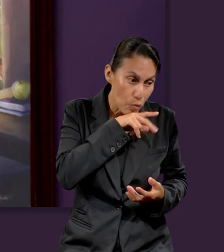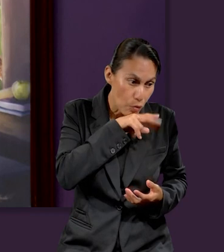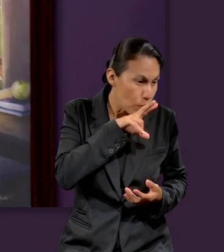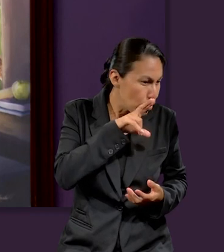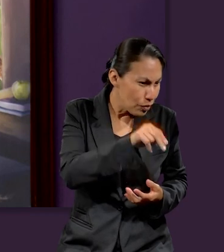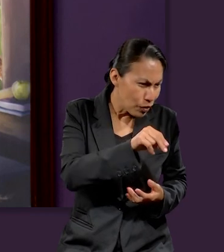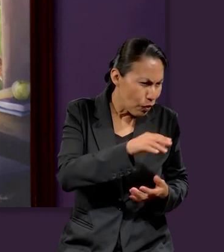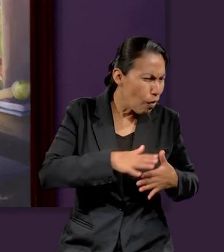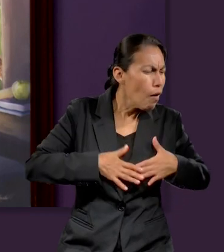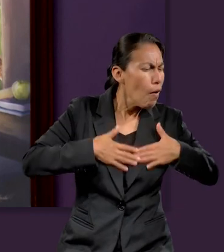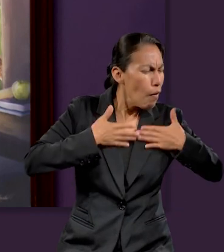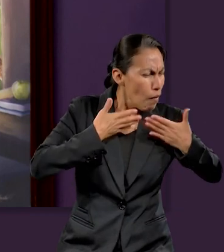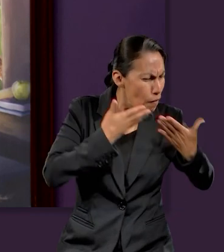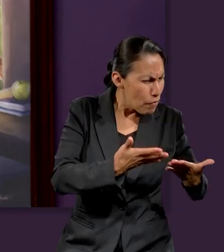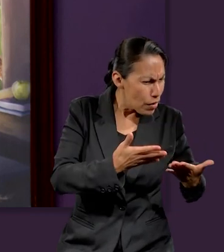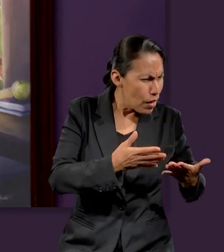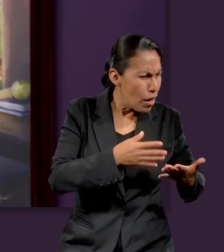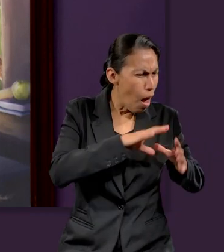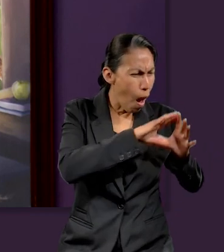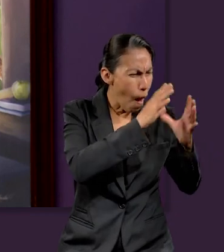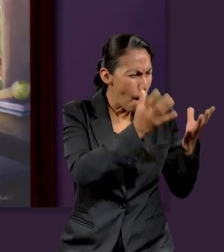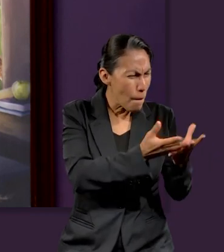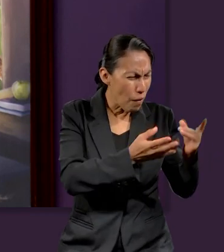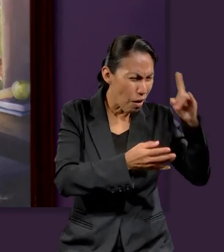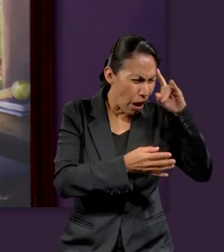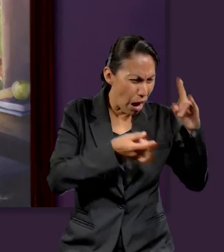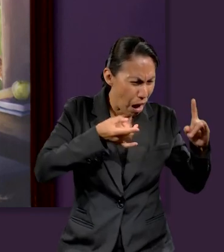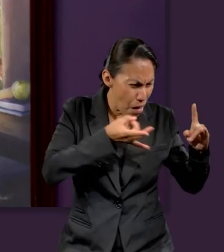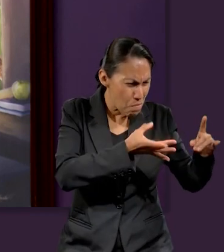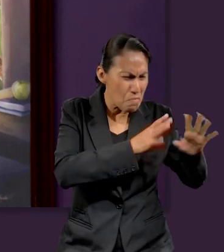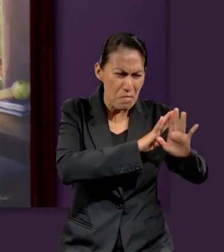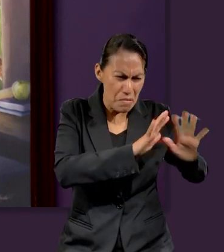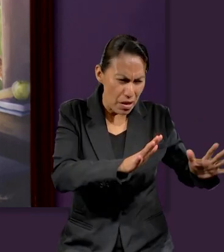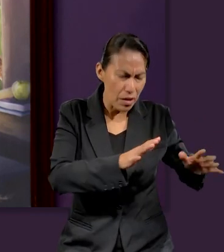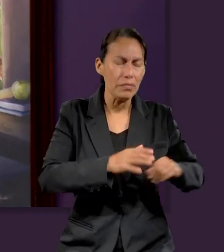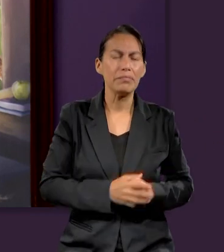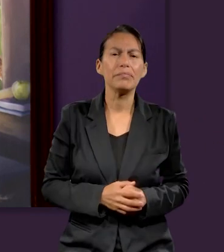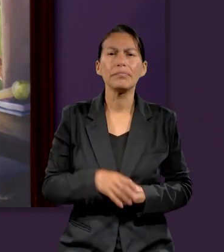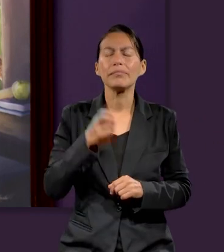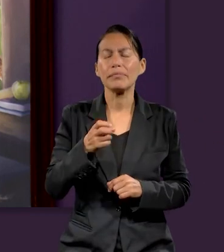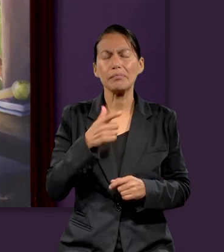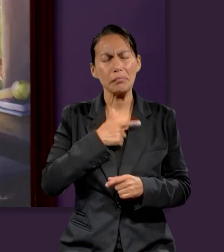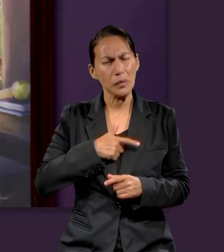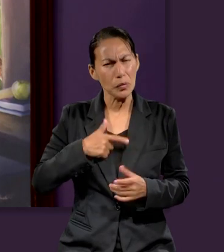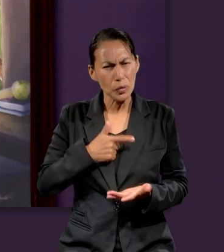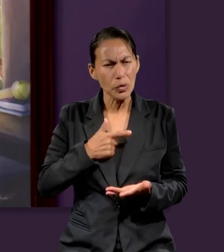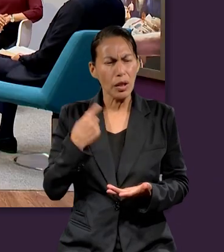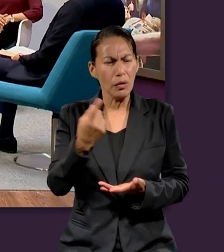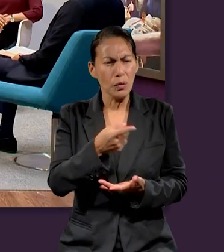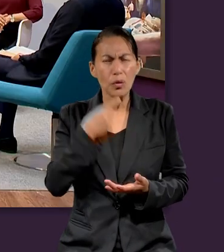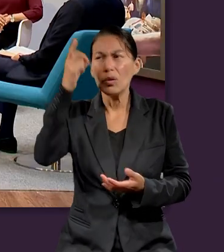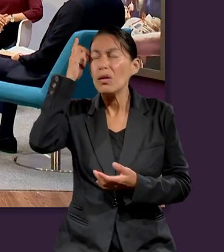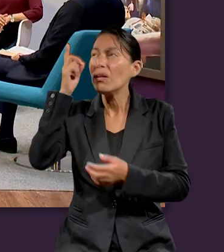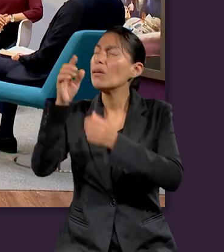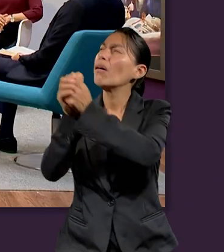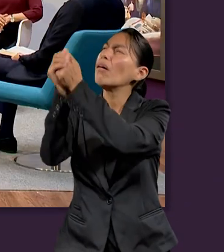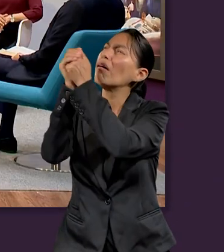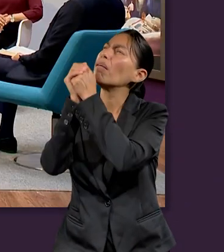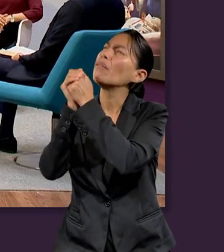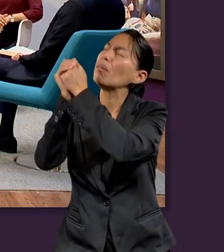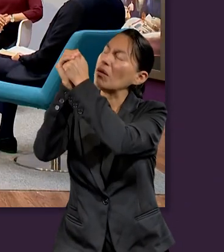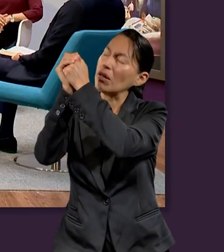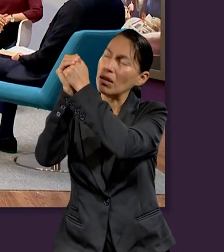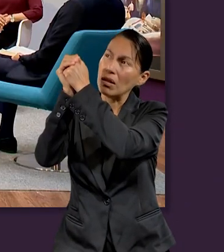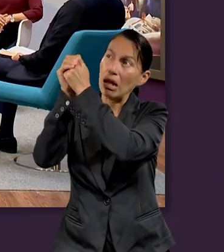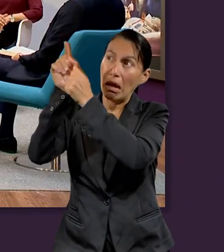al mundo. Hay algo que me parece ahí muy importante en nuestro diario vivir. No solamente vamos a adorar a Dios por,